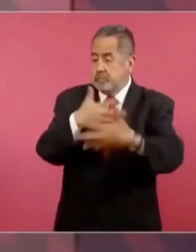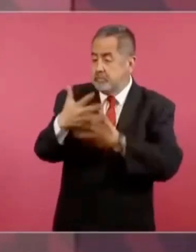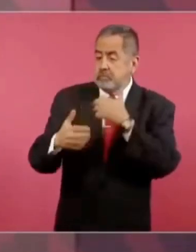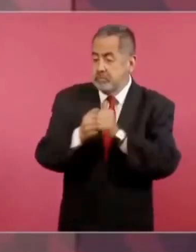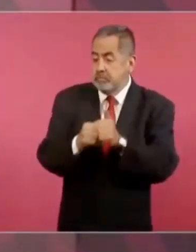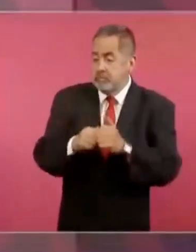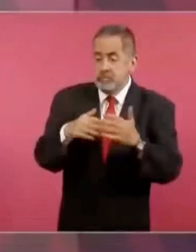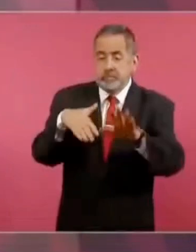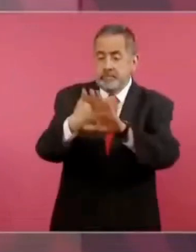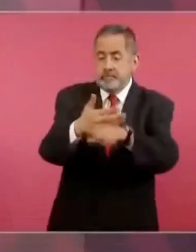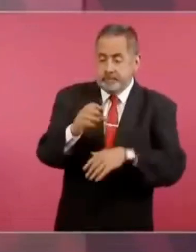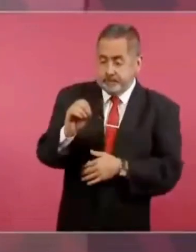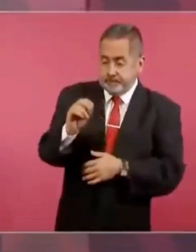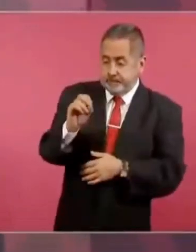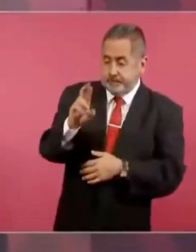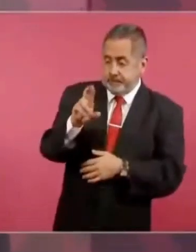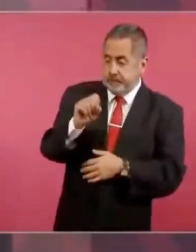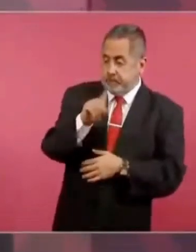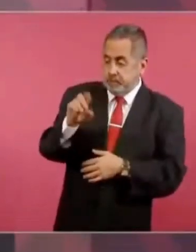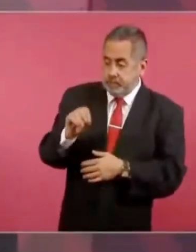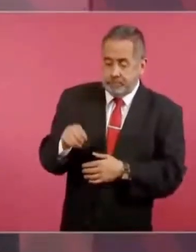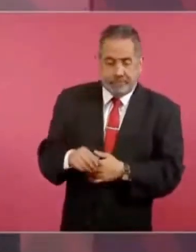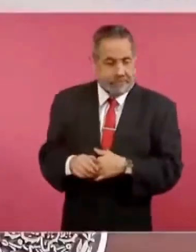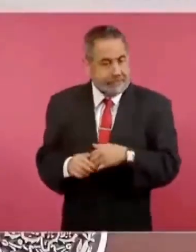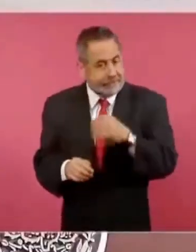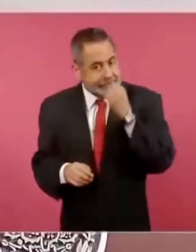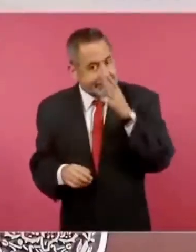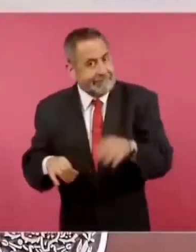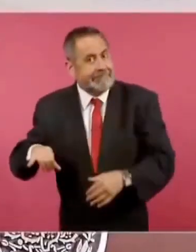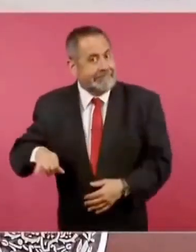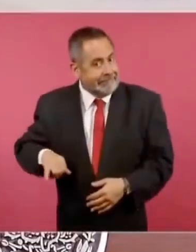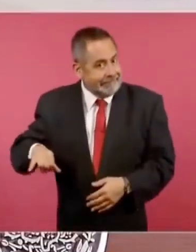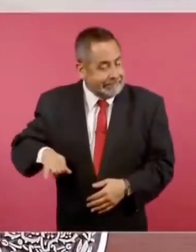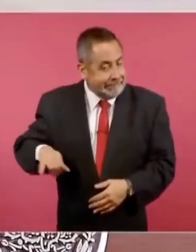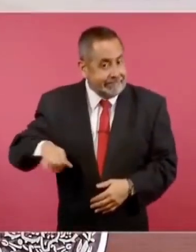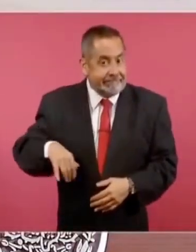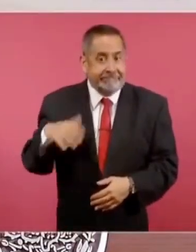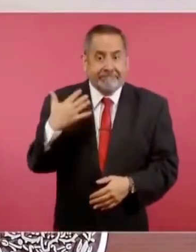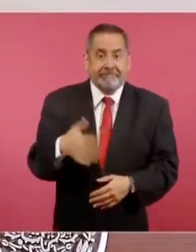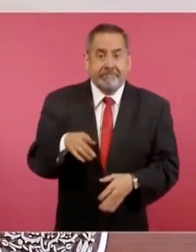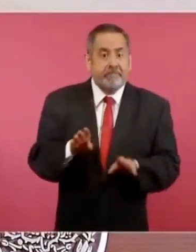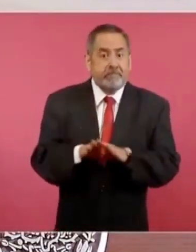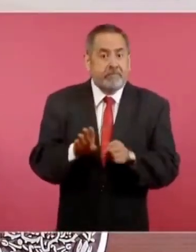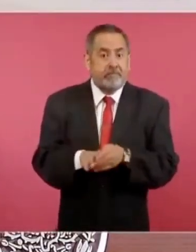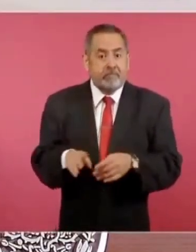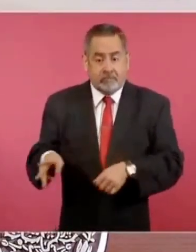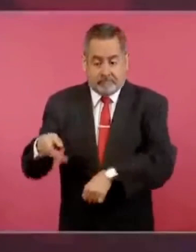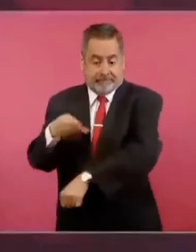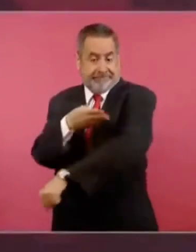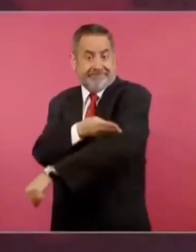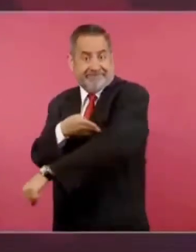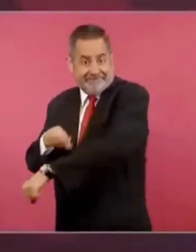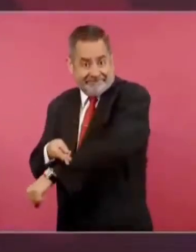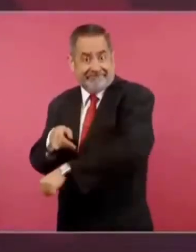Es interesante porque el presidente Madero